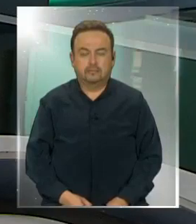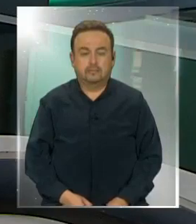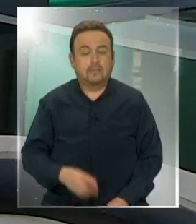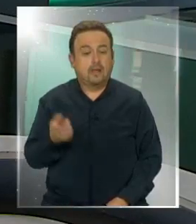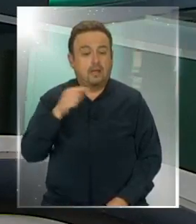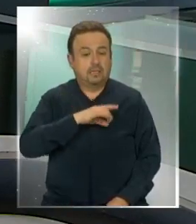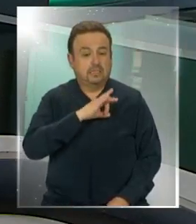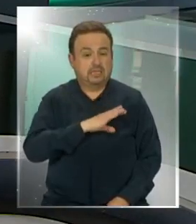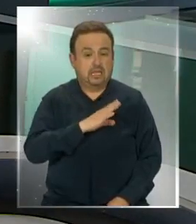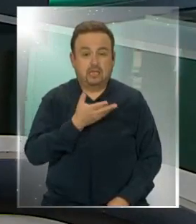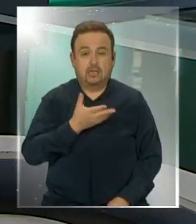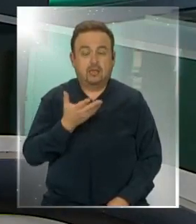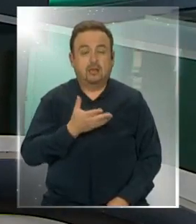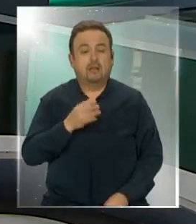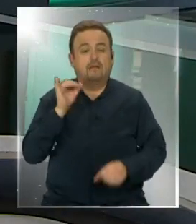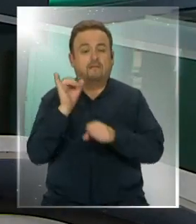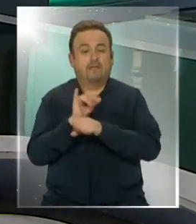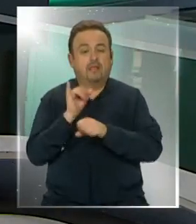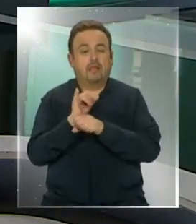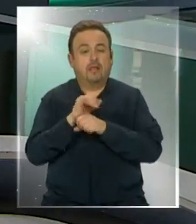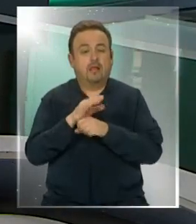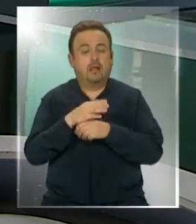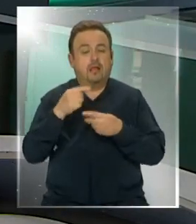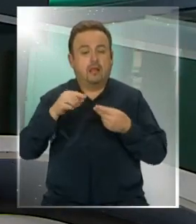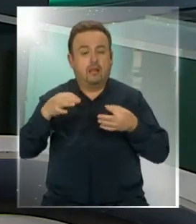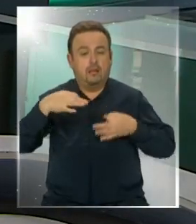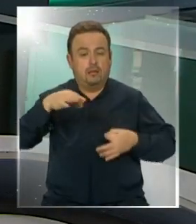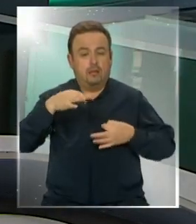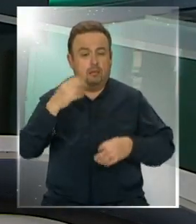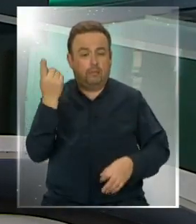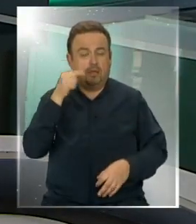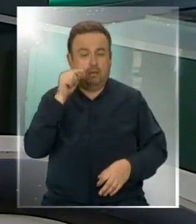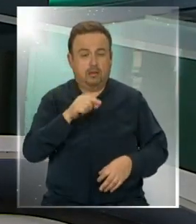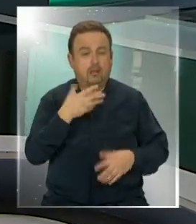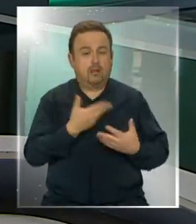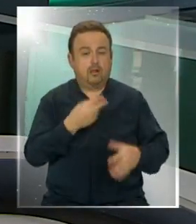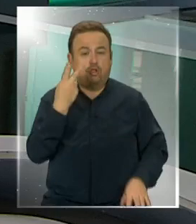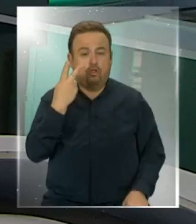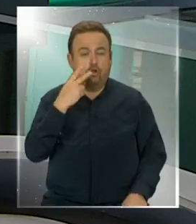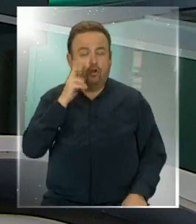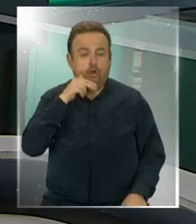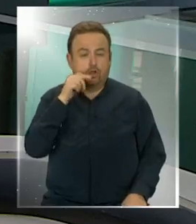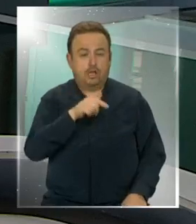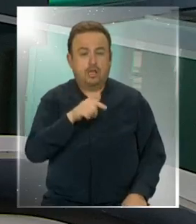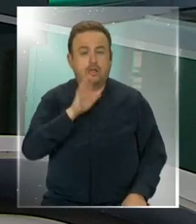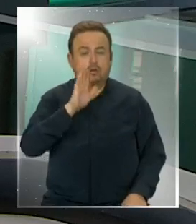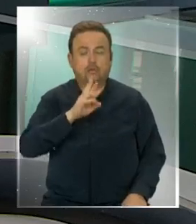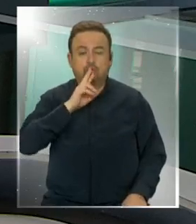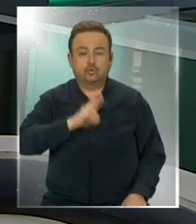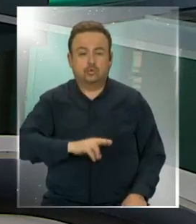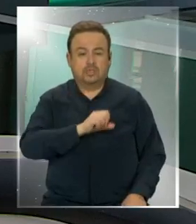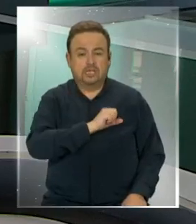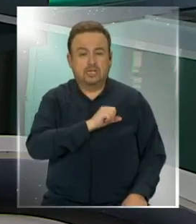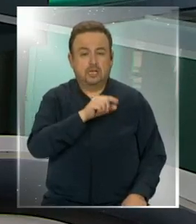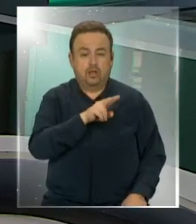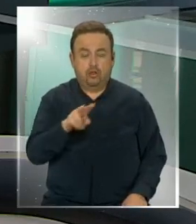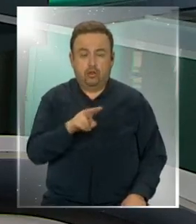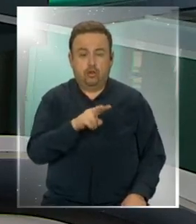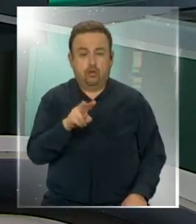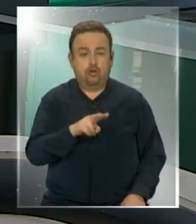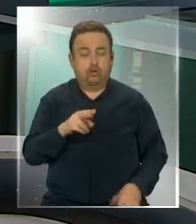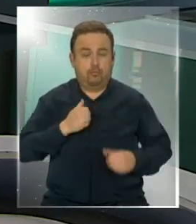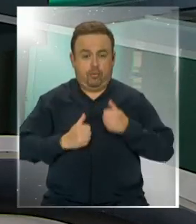De regreso en el país, por falsificación de instrumento privado serán formalizados dos notarios de la zona sur de Santiago. Ambos